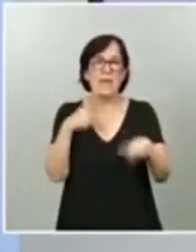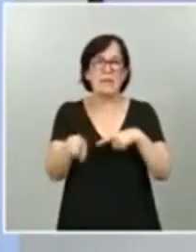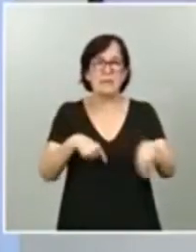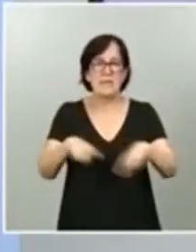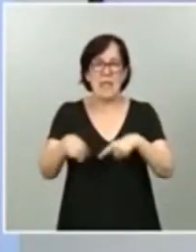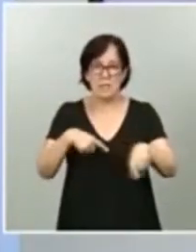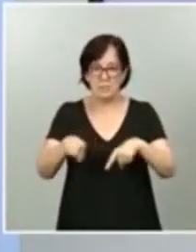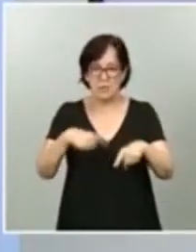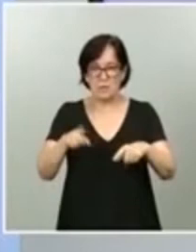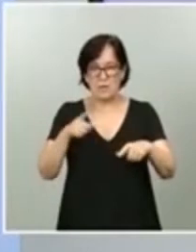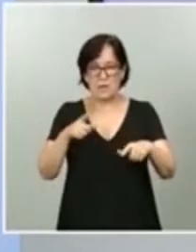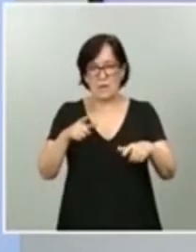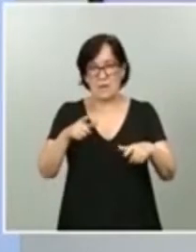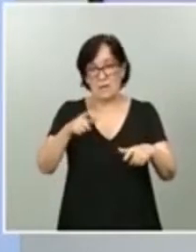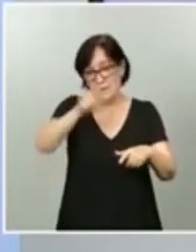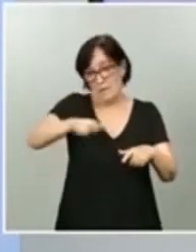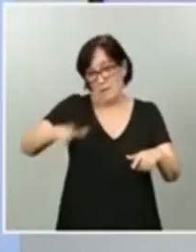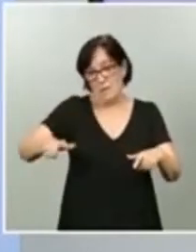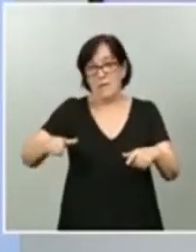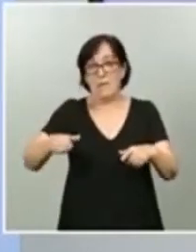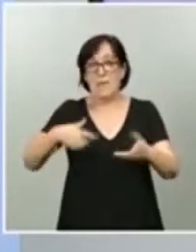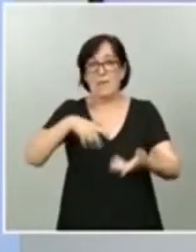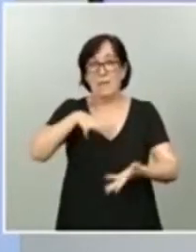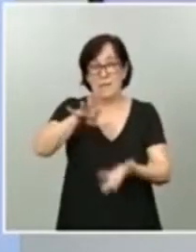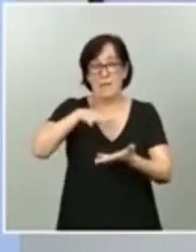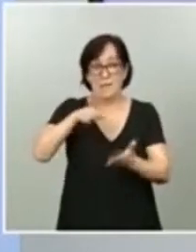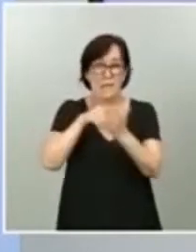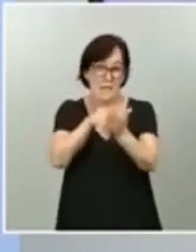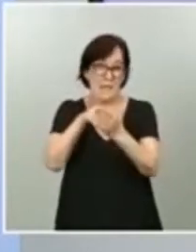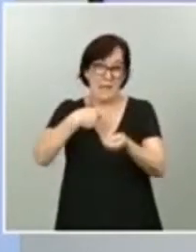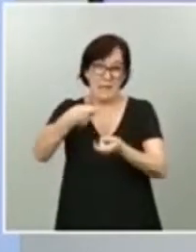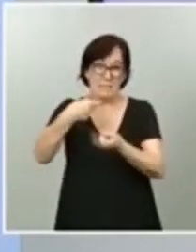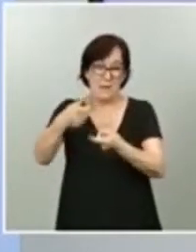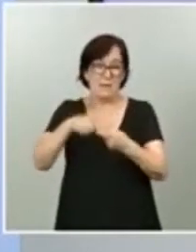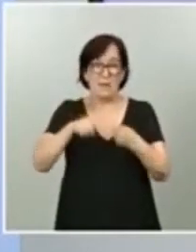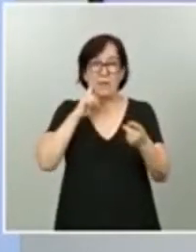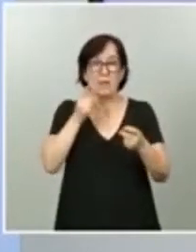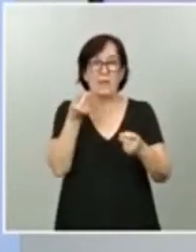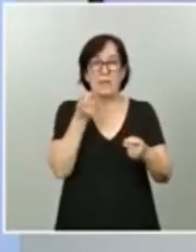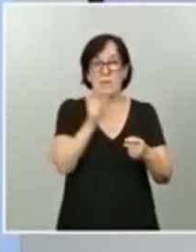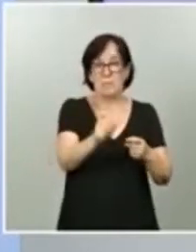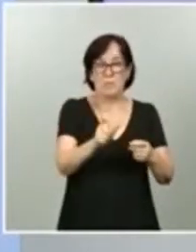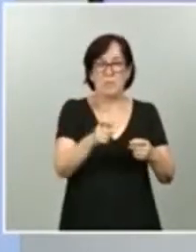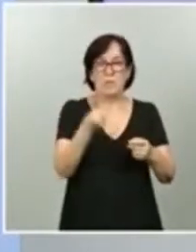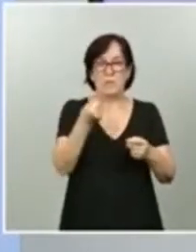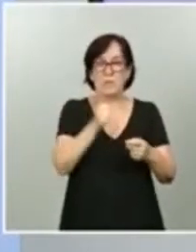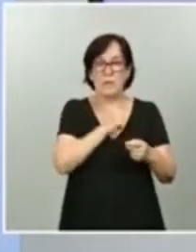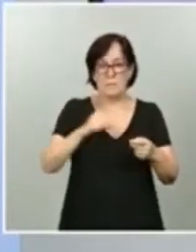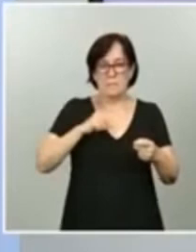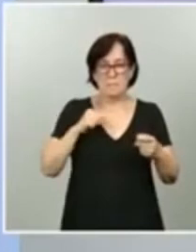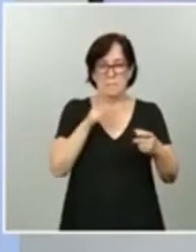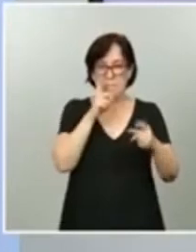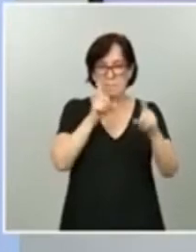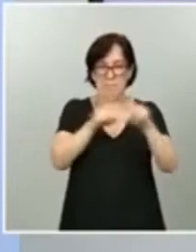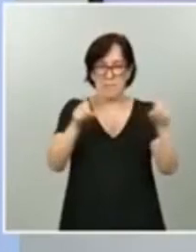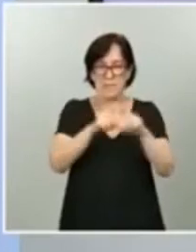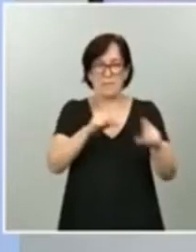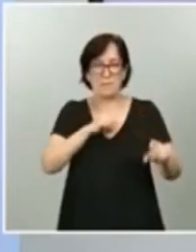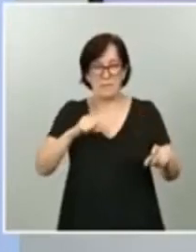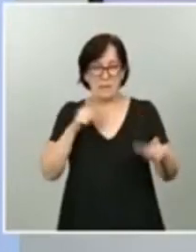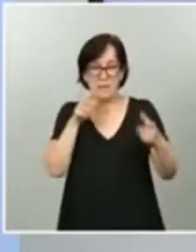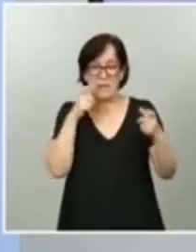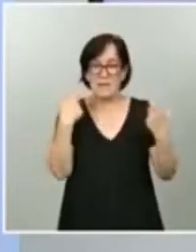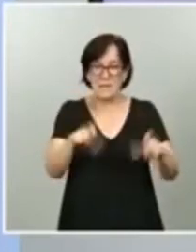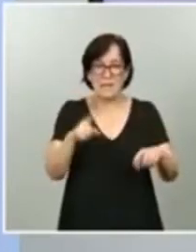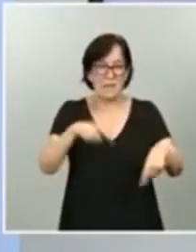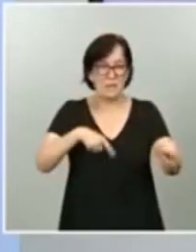y mercancías. El importe económico de las medidas para empresas privadas del sector del transporte y también con